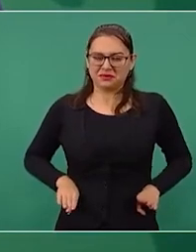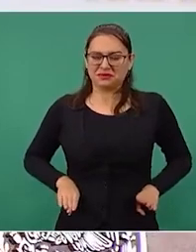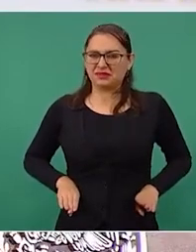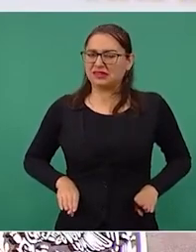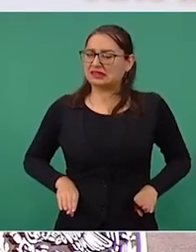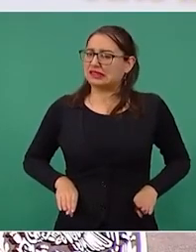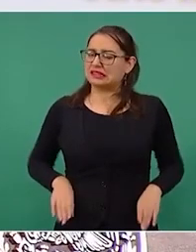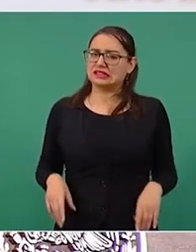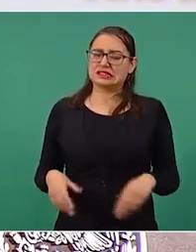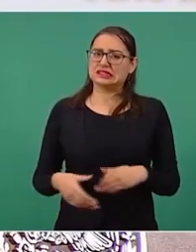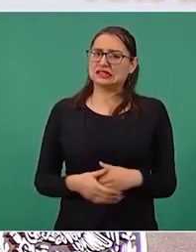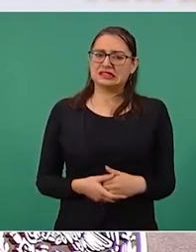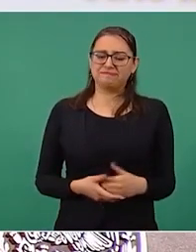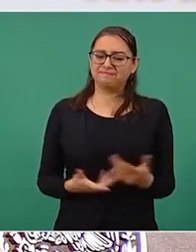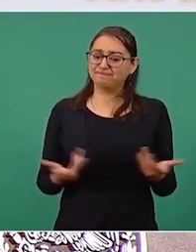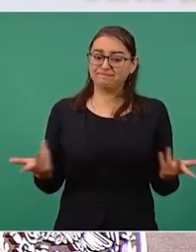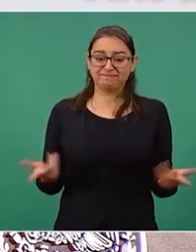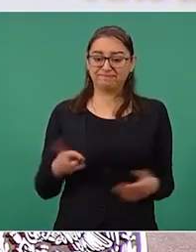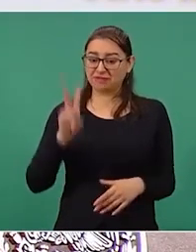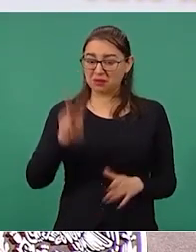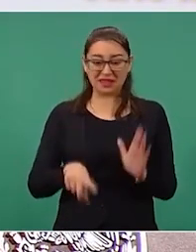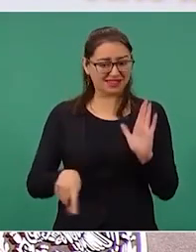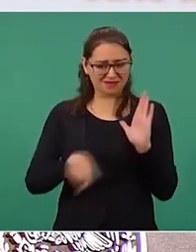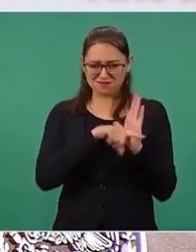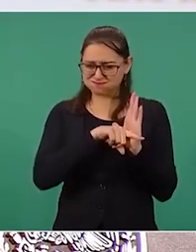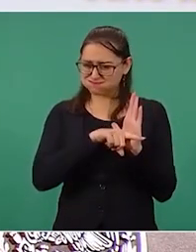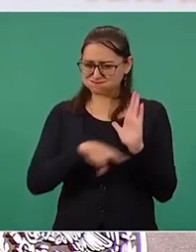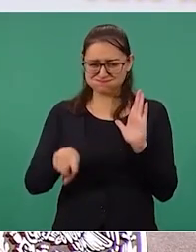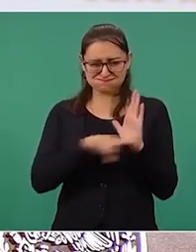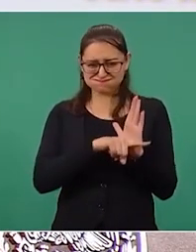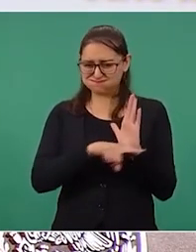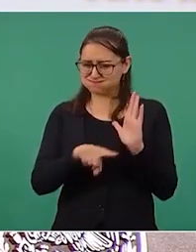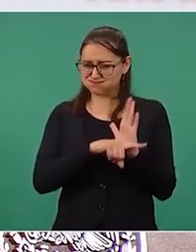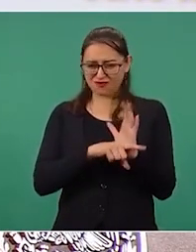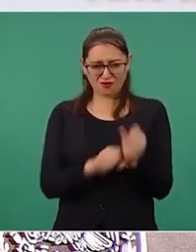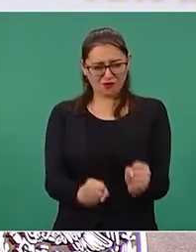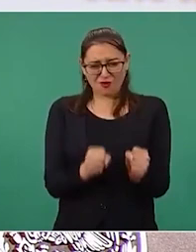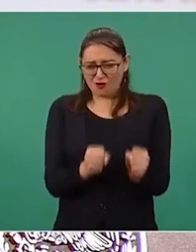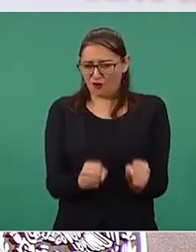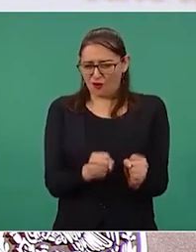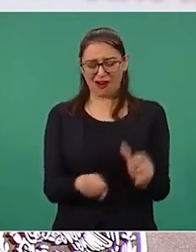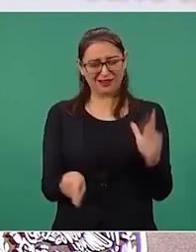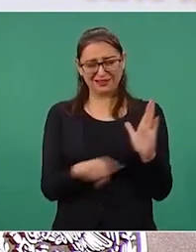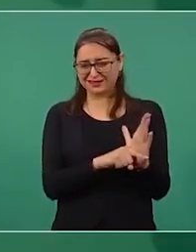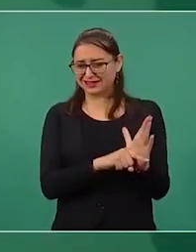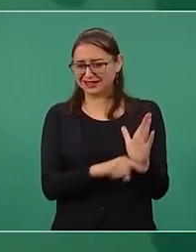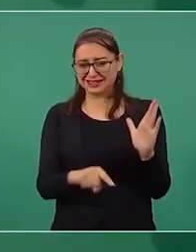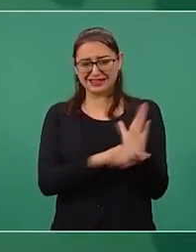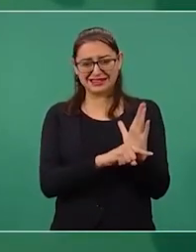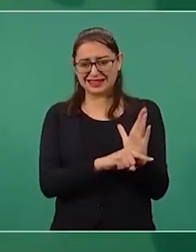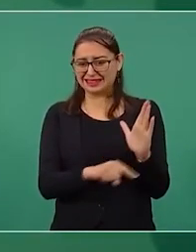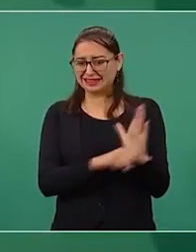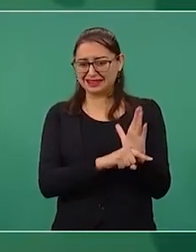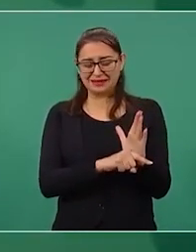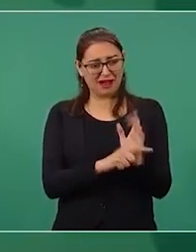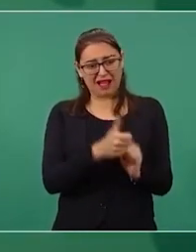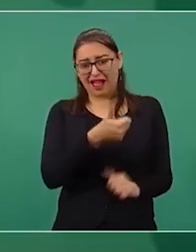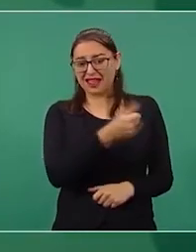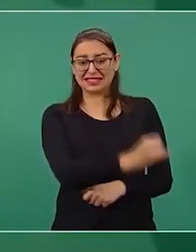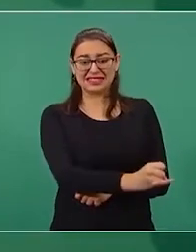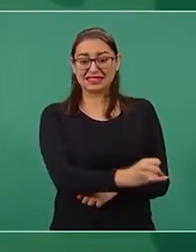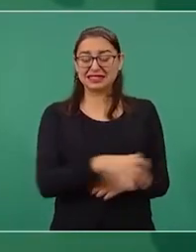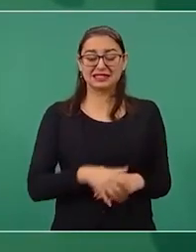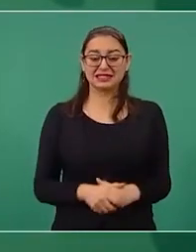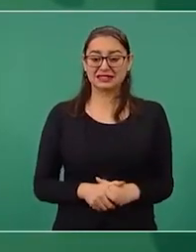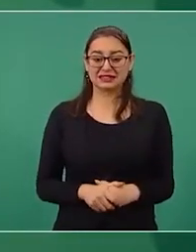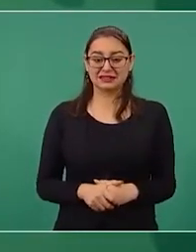negativa, ustedes saben que no